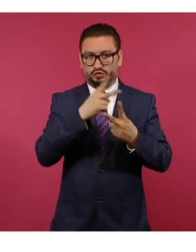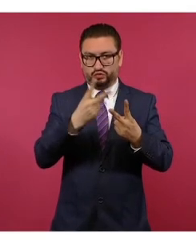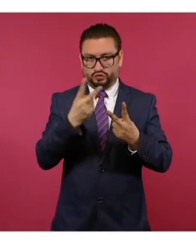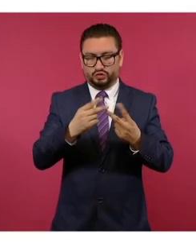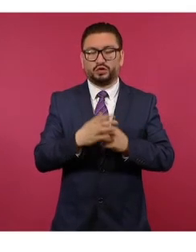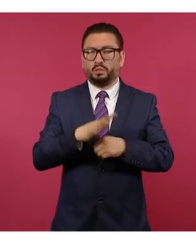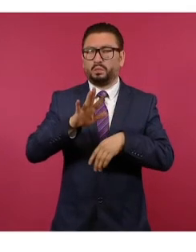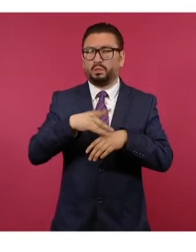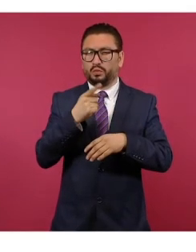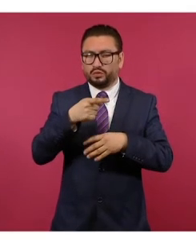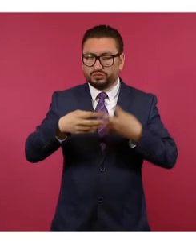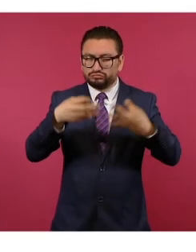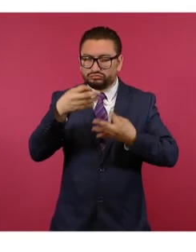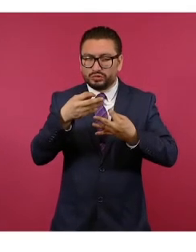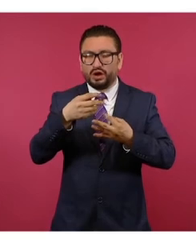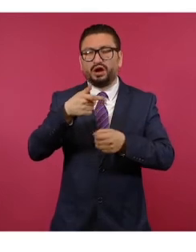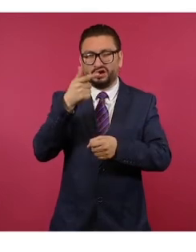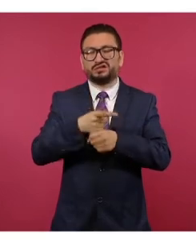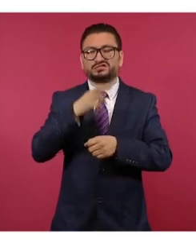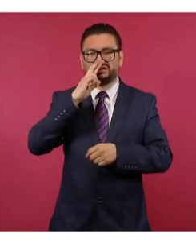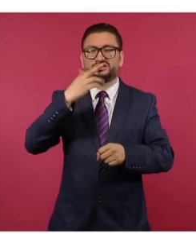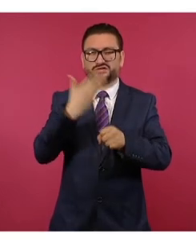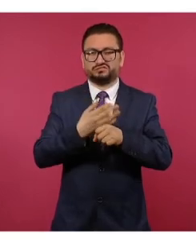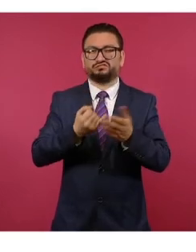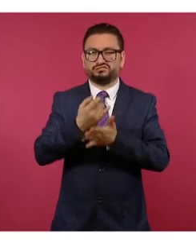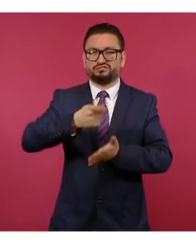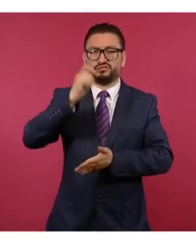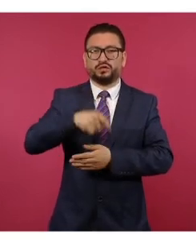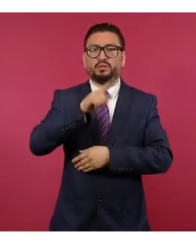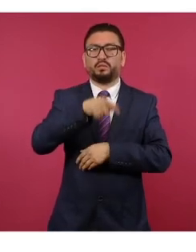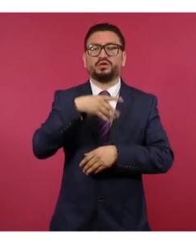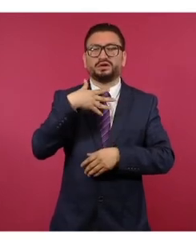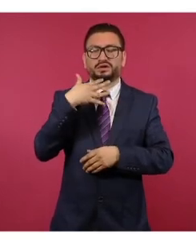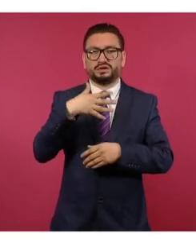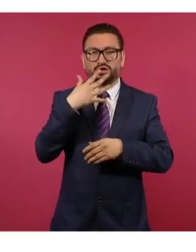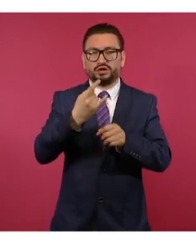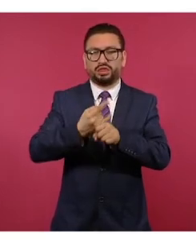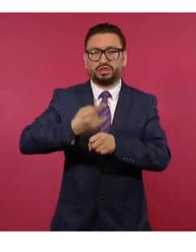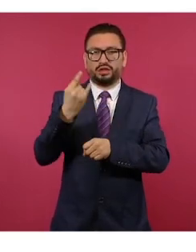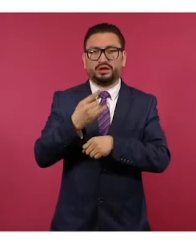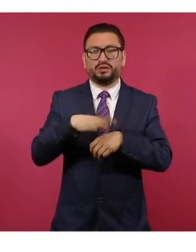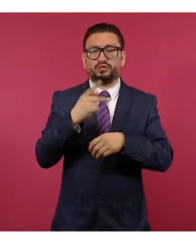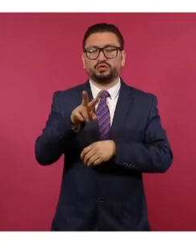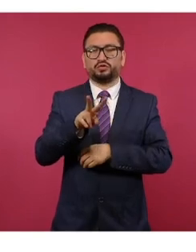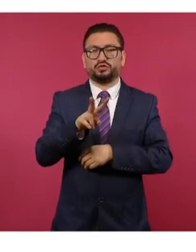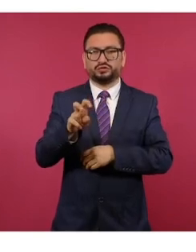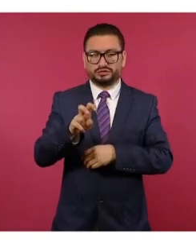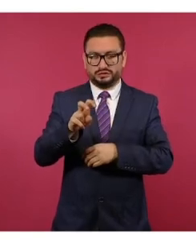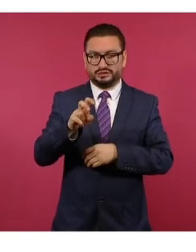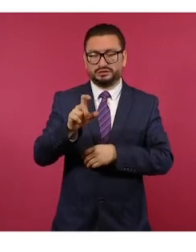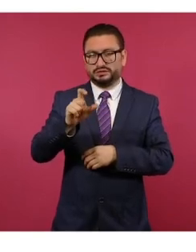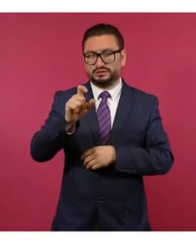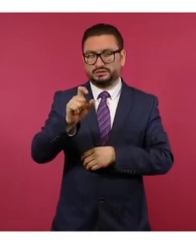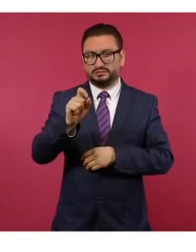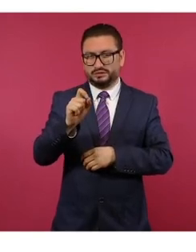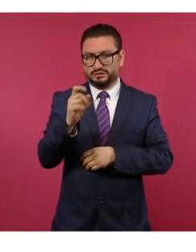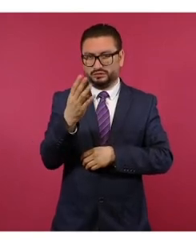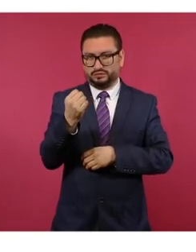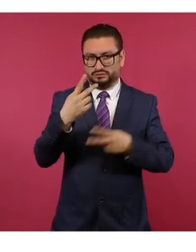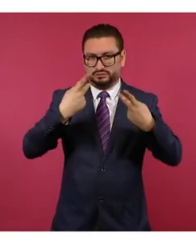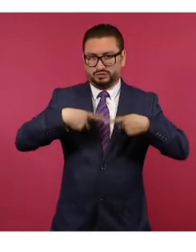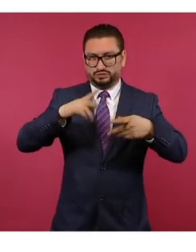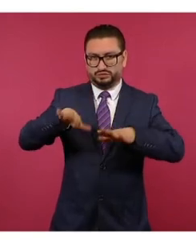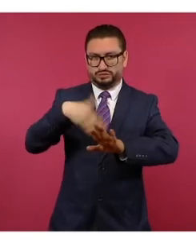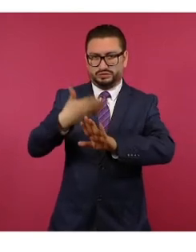Tras acreditar su responsabilidad en el delito de fraude cometido en agravio de 229 personas